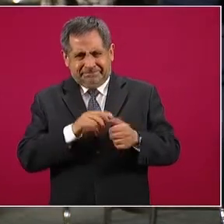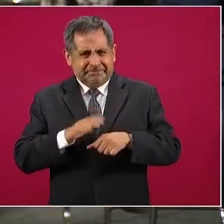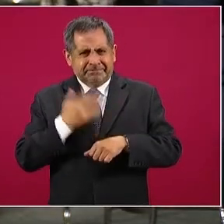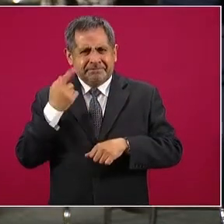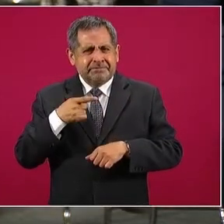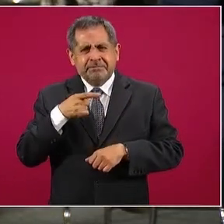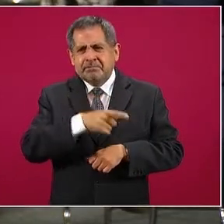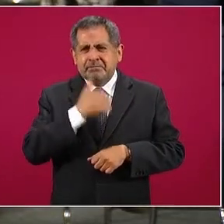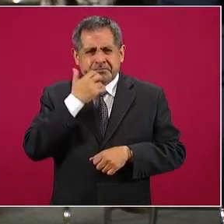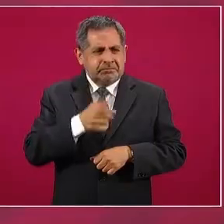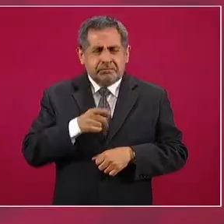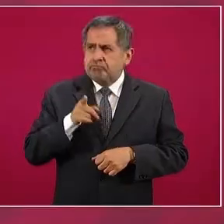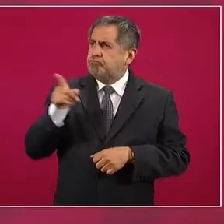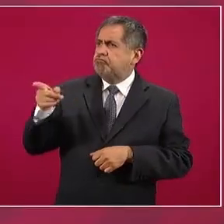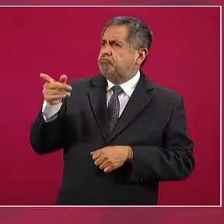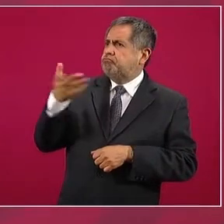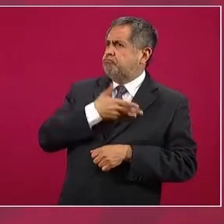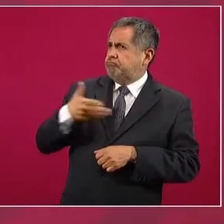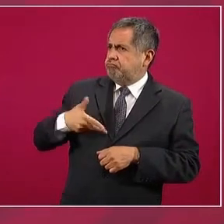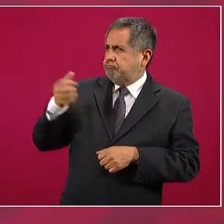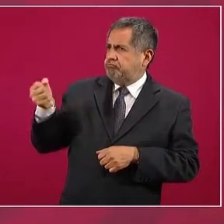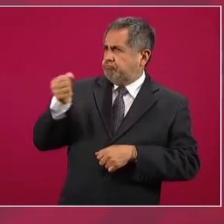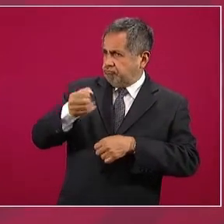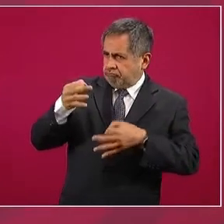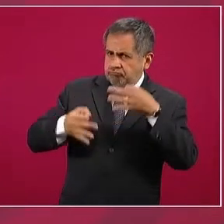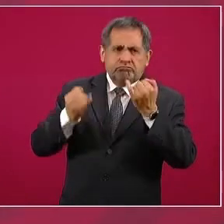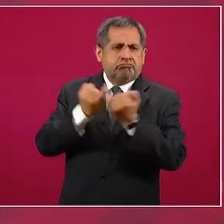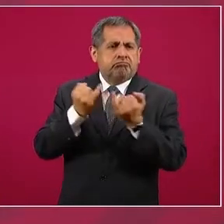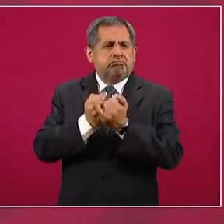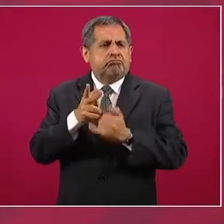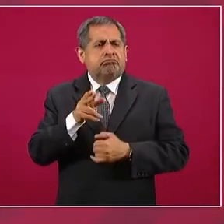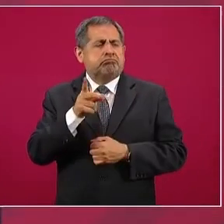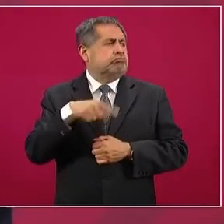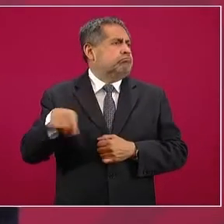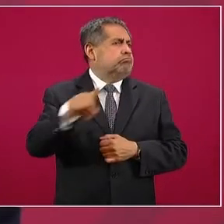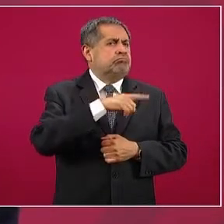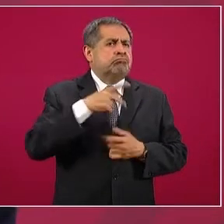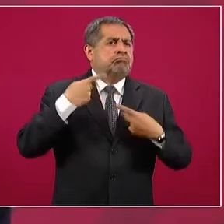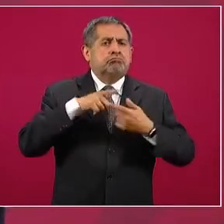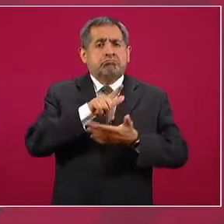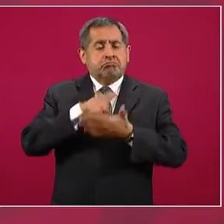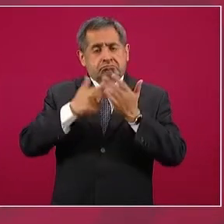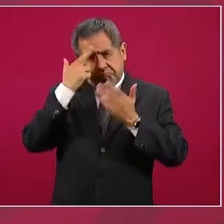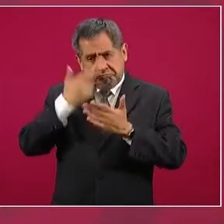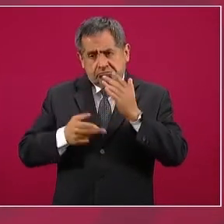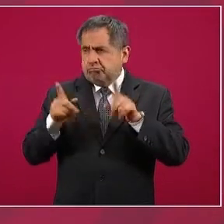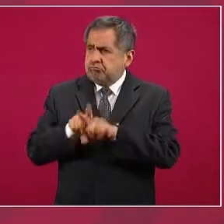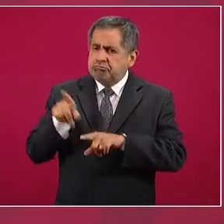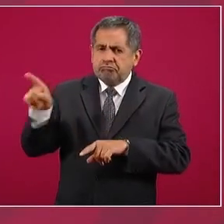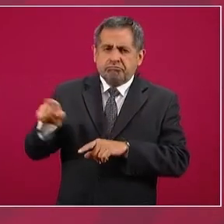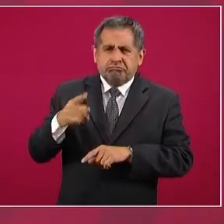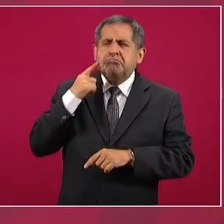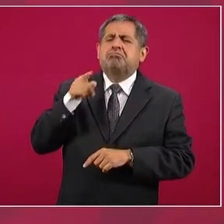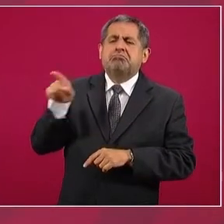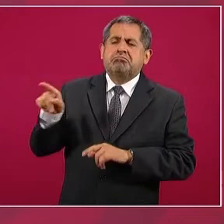¿por qué no juzgar al presidente como a cualquier otro ciudadano?, ¿por qué mantener el